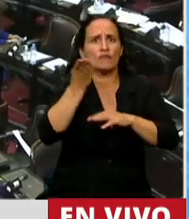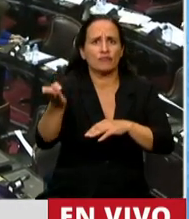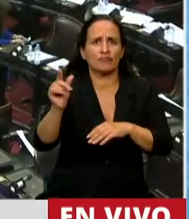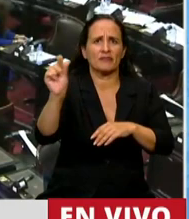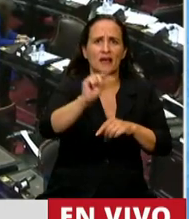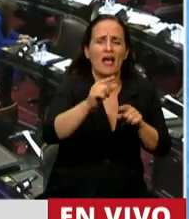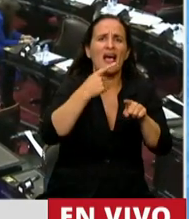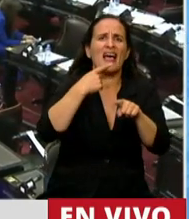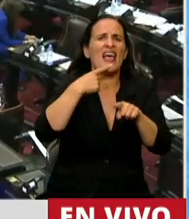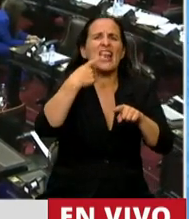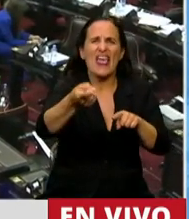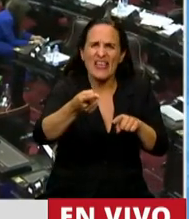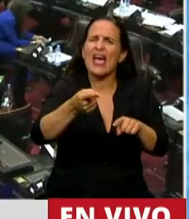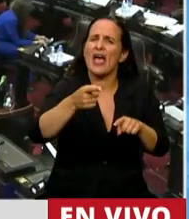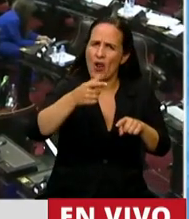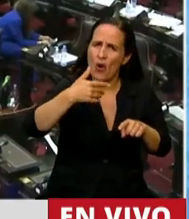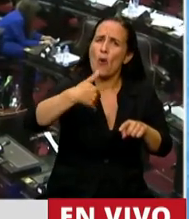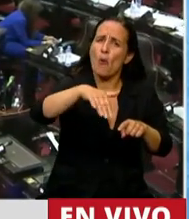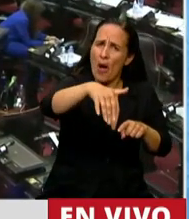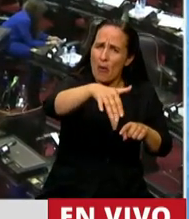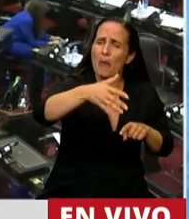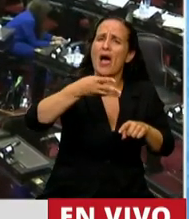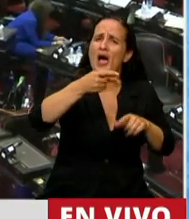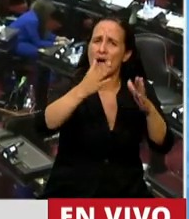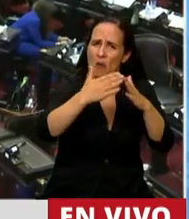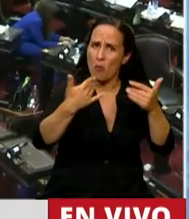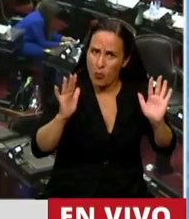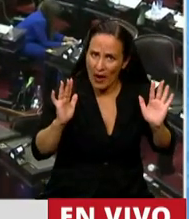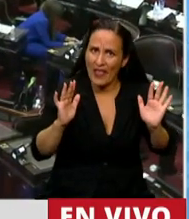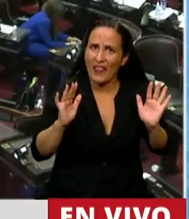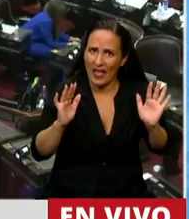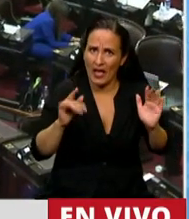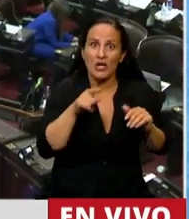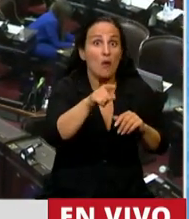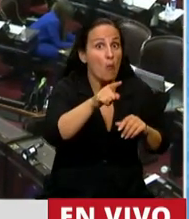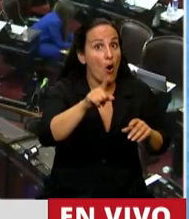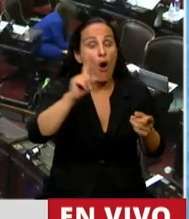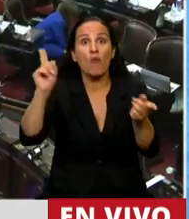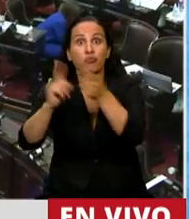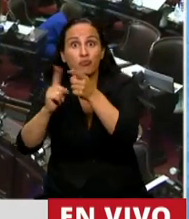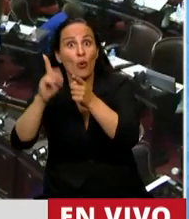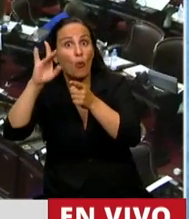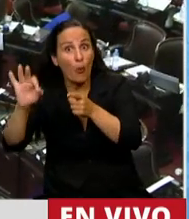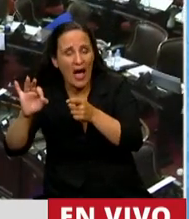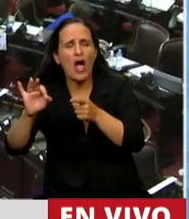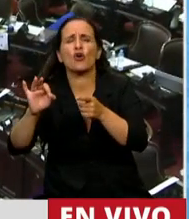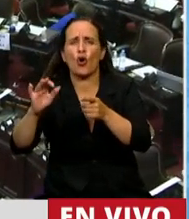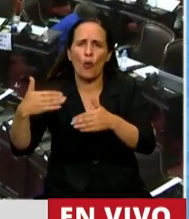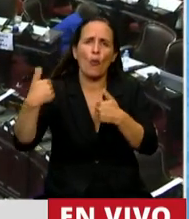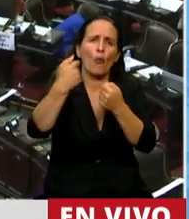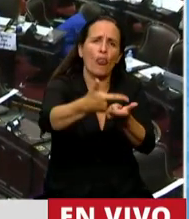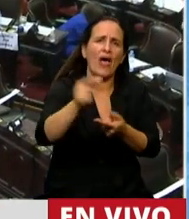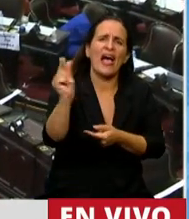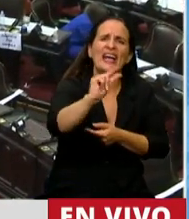zanahoria adelante que iban a adquirir una propiedad si se transformaban en usuarios bancarios de los bancos, que le iban a dar un